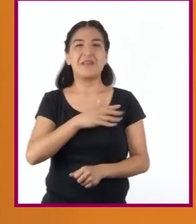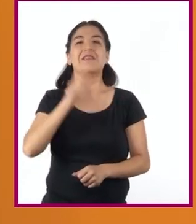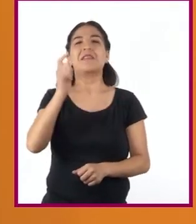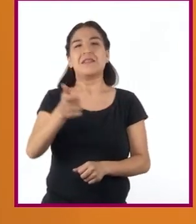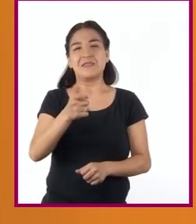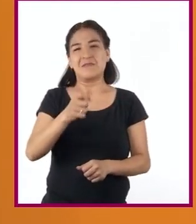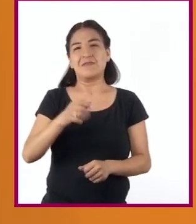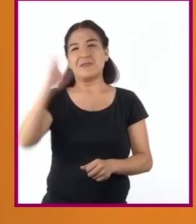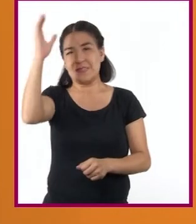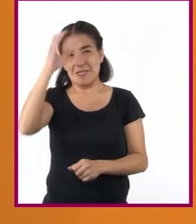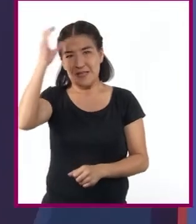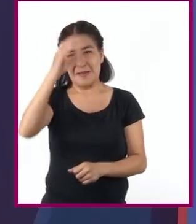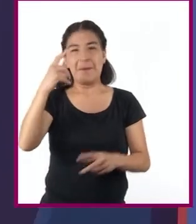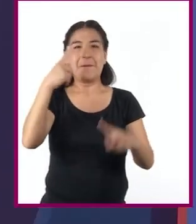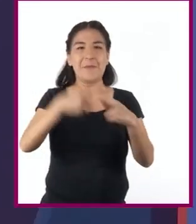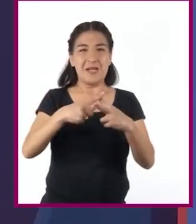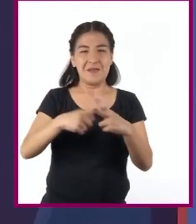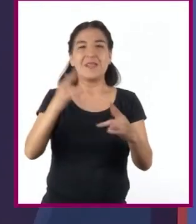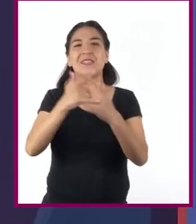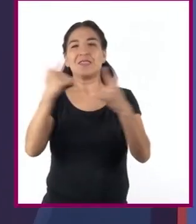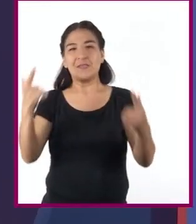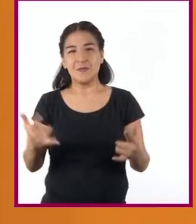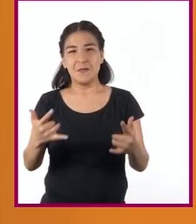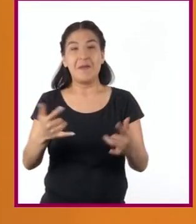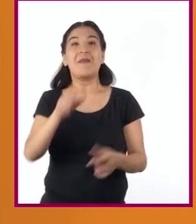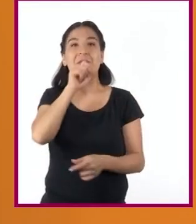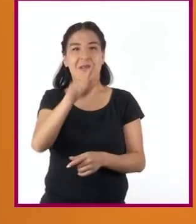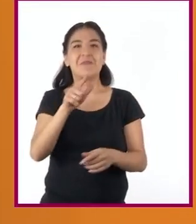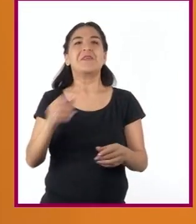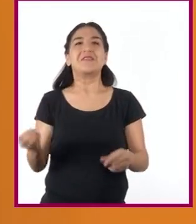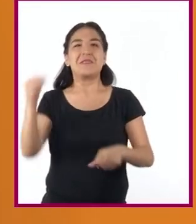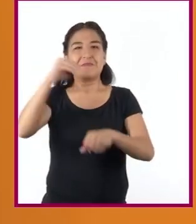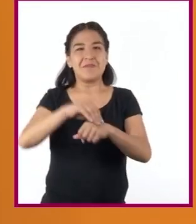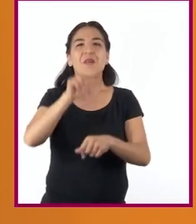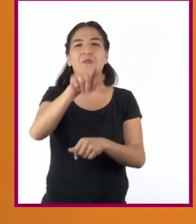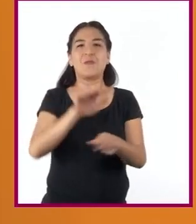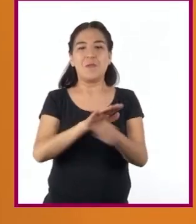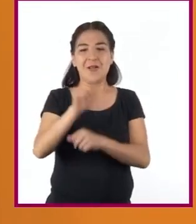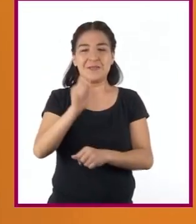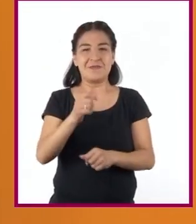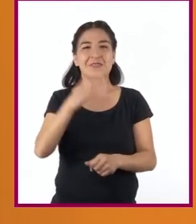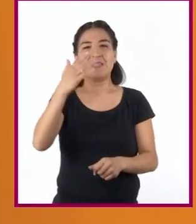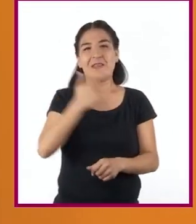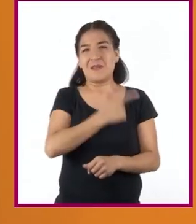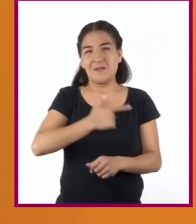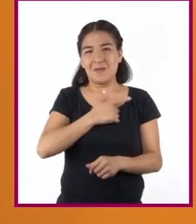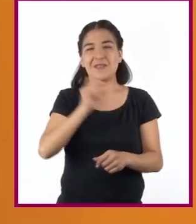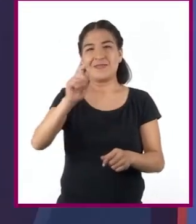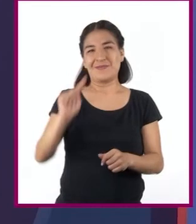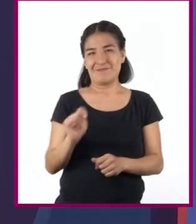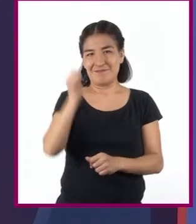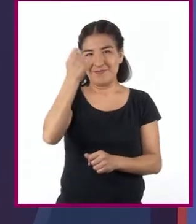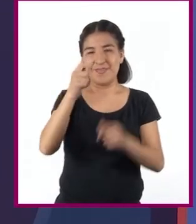ciencias, matemáticas, historia y hasta entra en juego sus habilidades artísticas y tecnológicas.